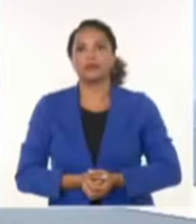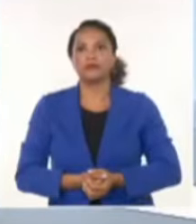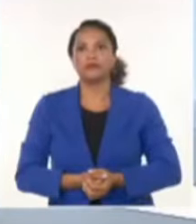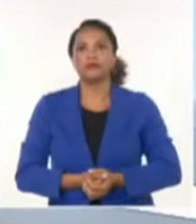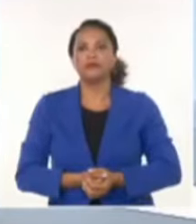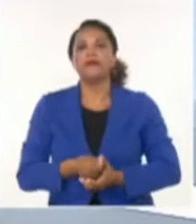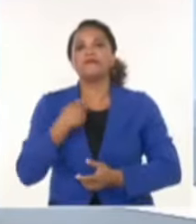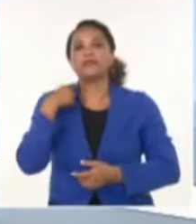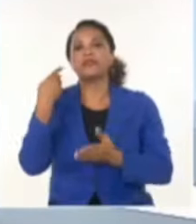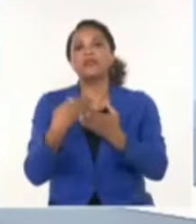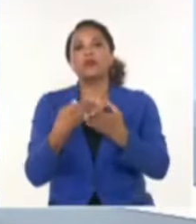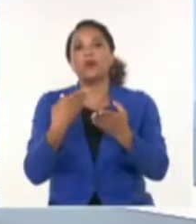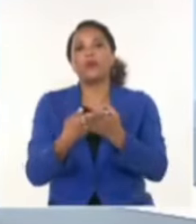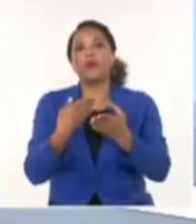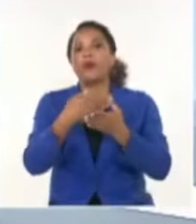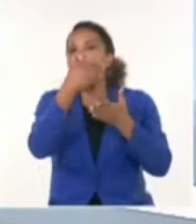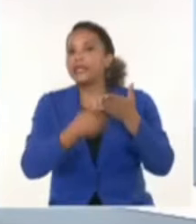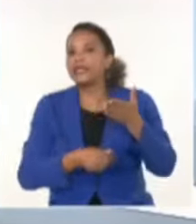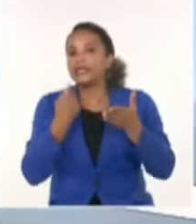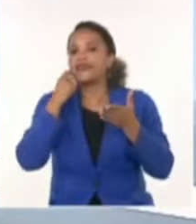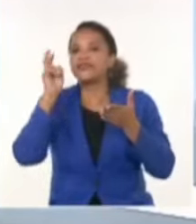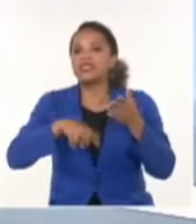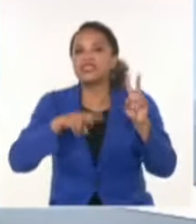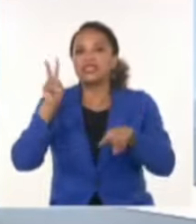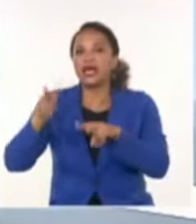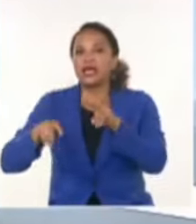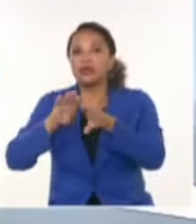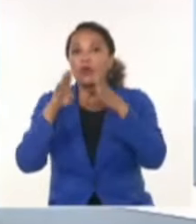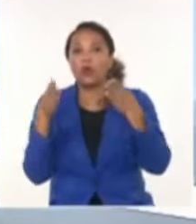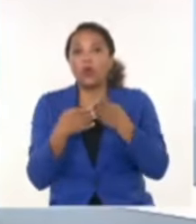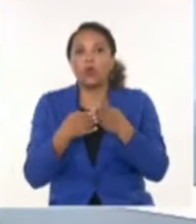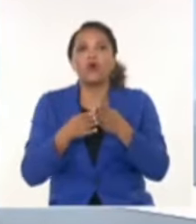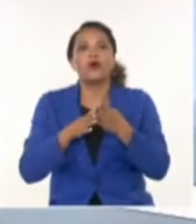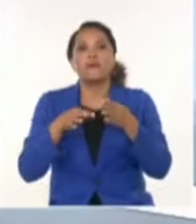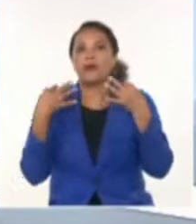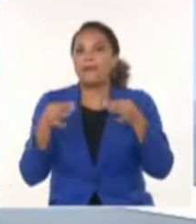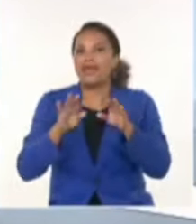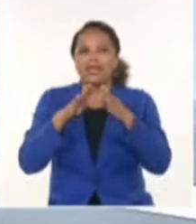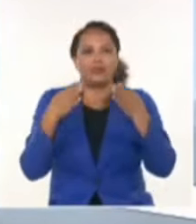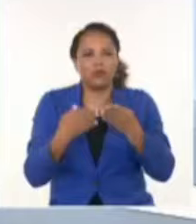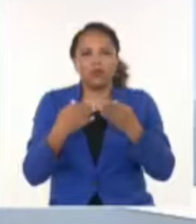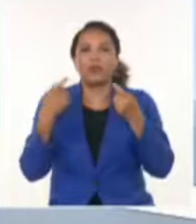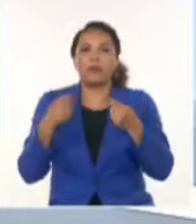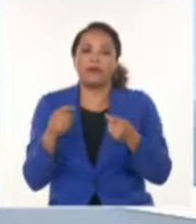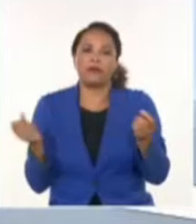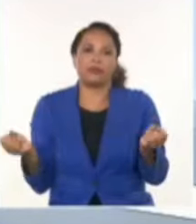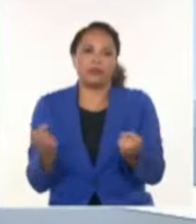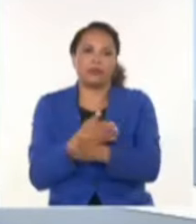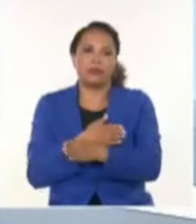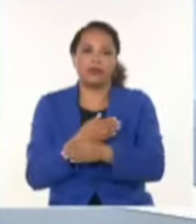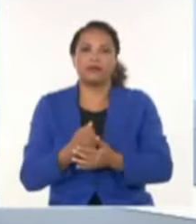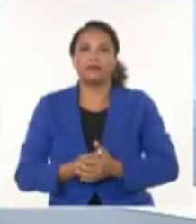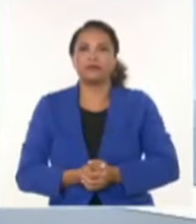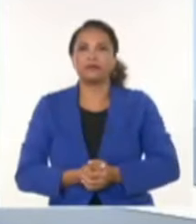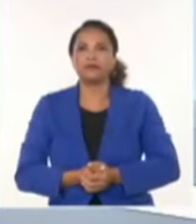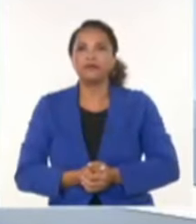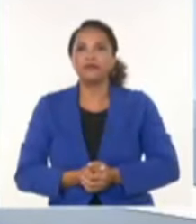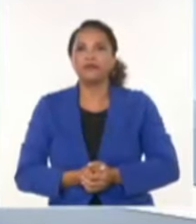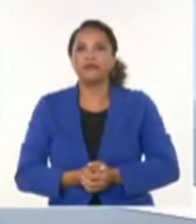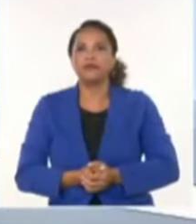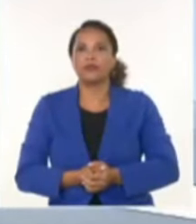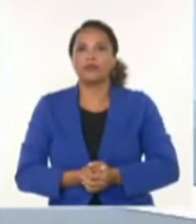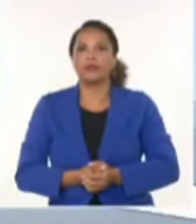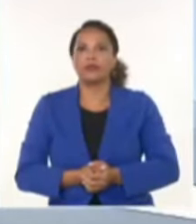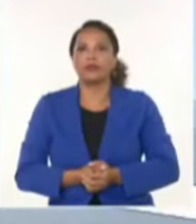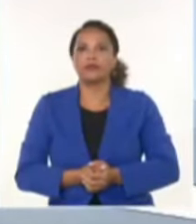comprobar, revisar, y cuanto verbo de transparencia y tranquilidad, a los venezolanos, insisto, porque ya al mundo